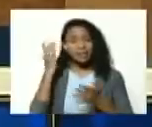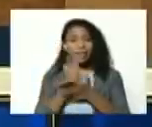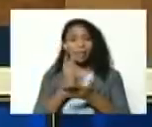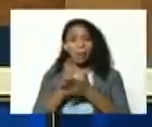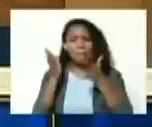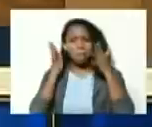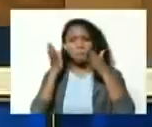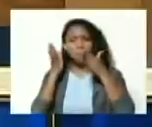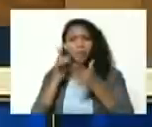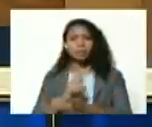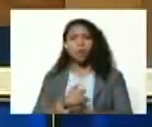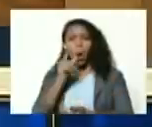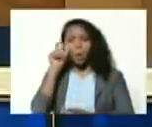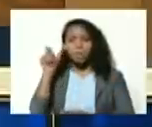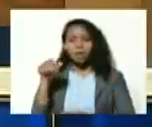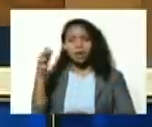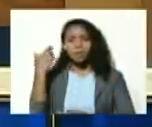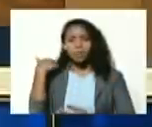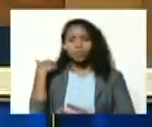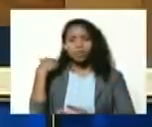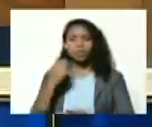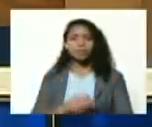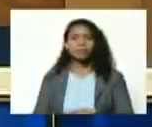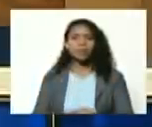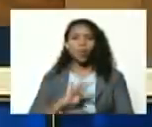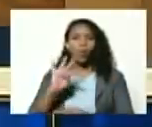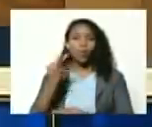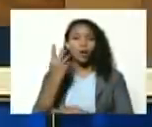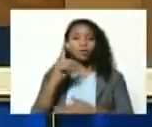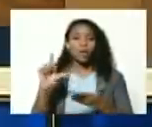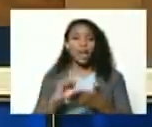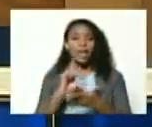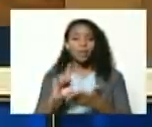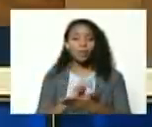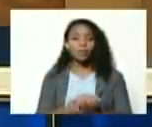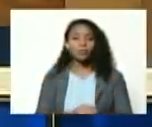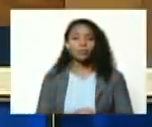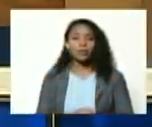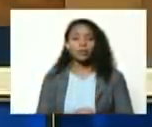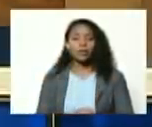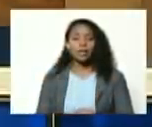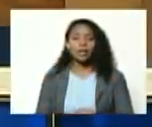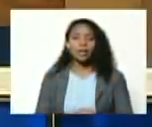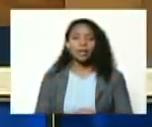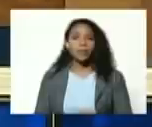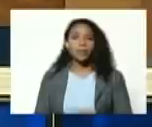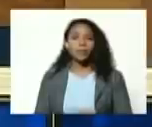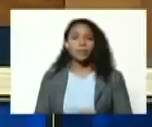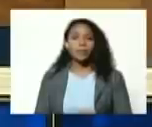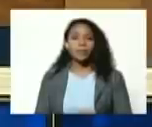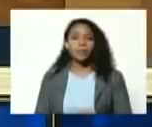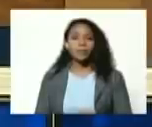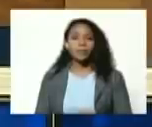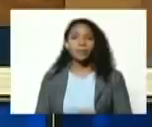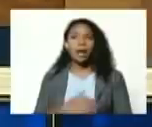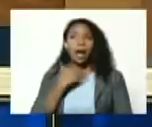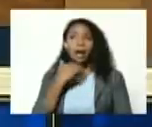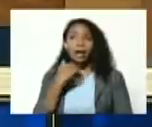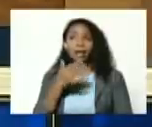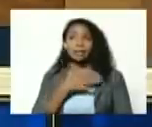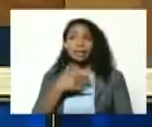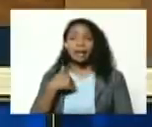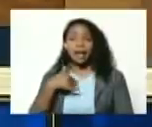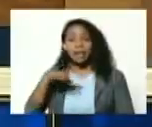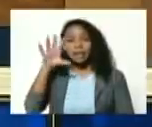comandante Alí Rodríguez Araque cuarto libro de Miguel Acosta Zay si alguien quiere entender el